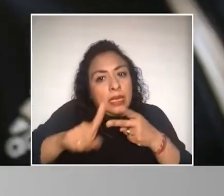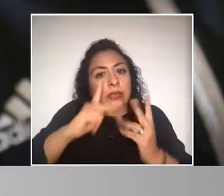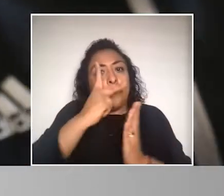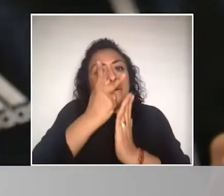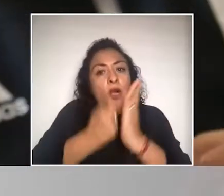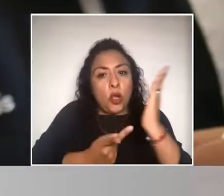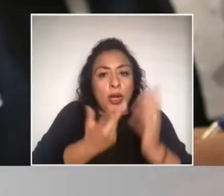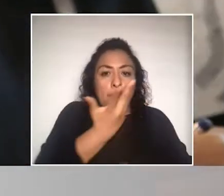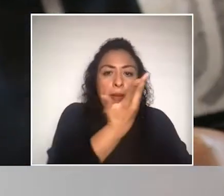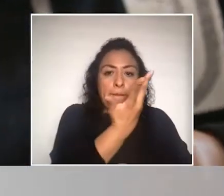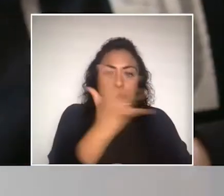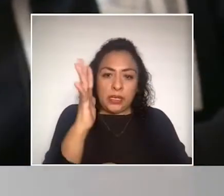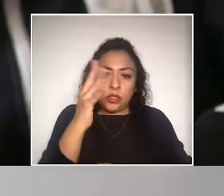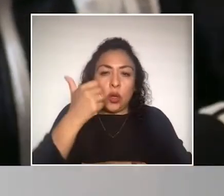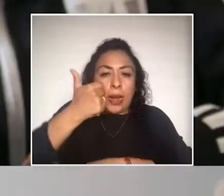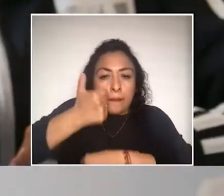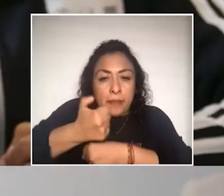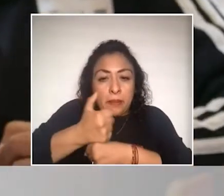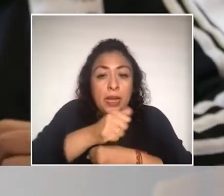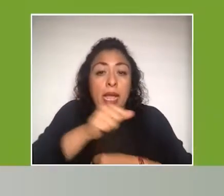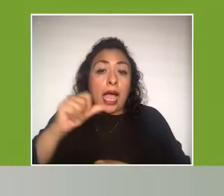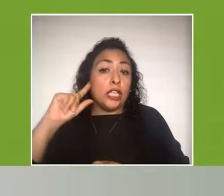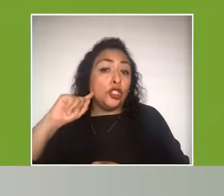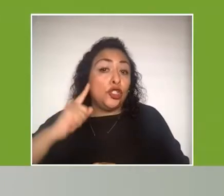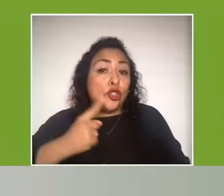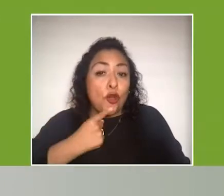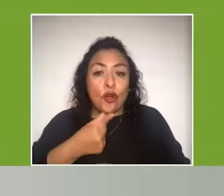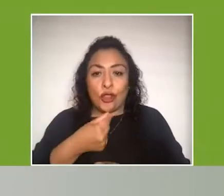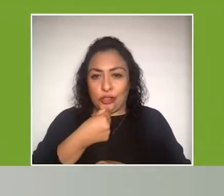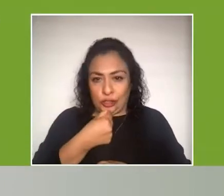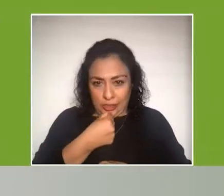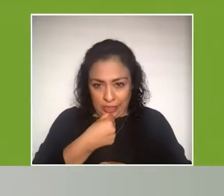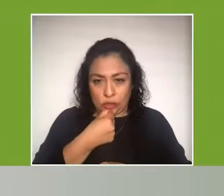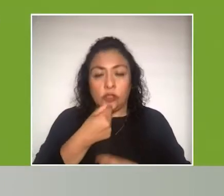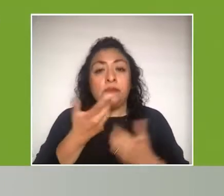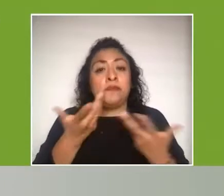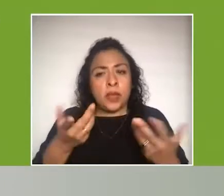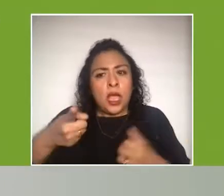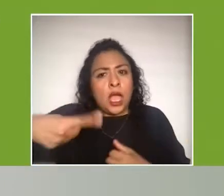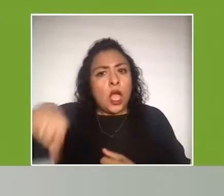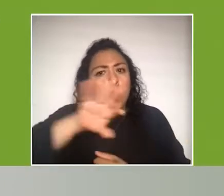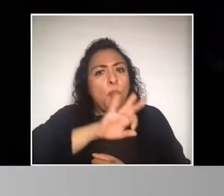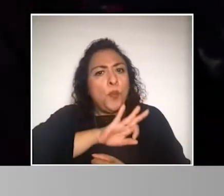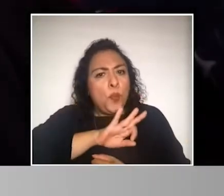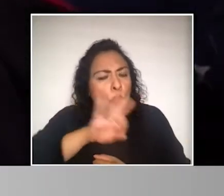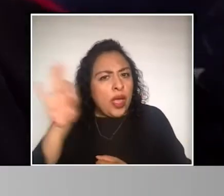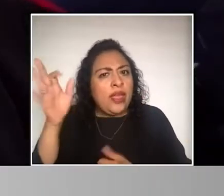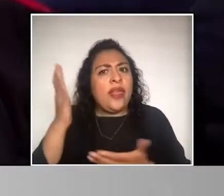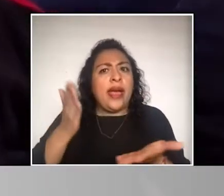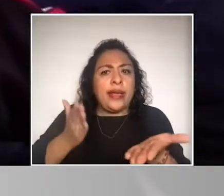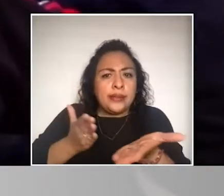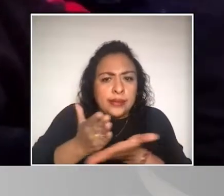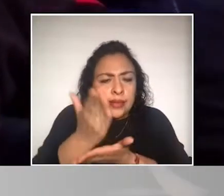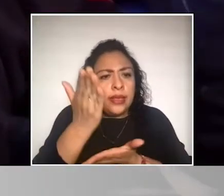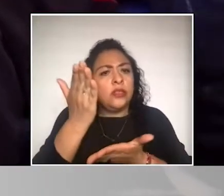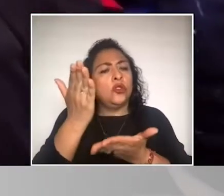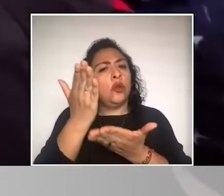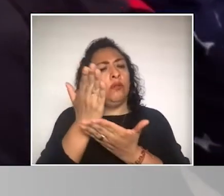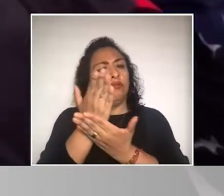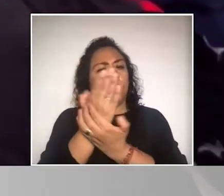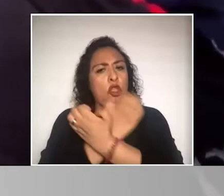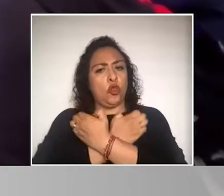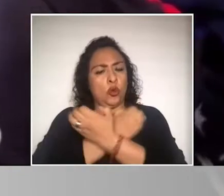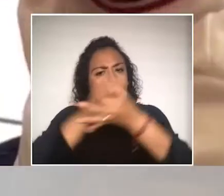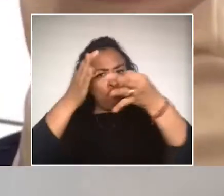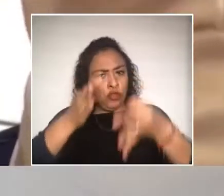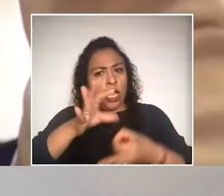preescolar y primaria para niños sordos, de modo que los niños sordos pudieran tener acceso a una educación de calidad y de acuerdo